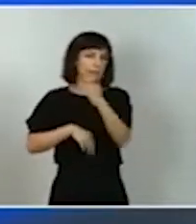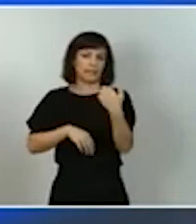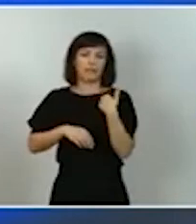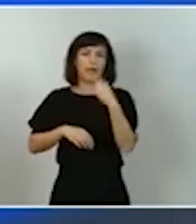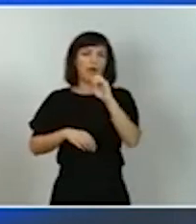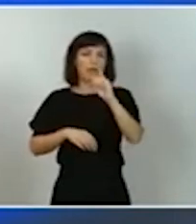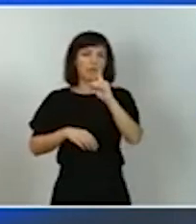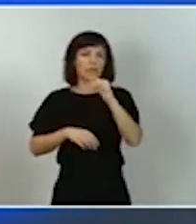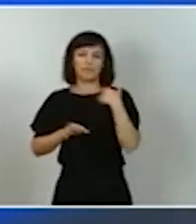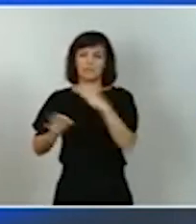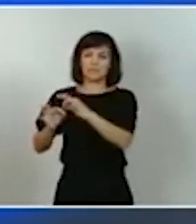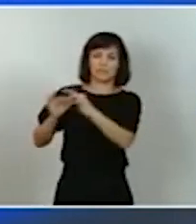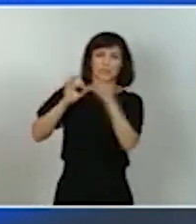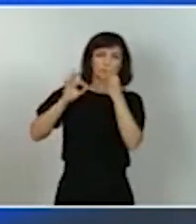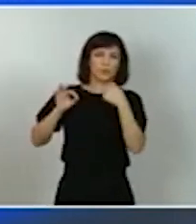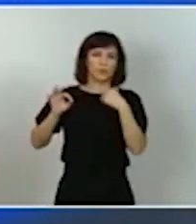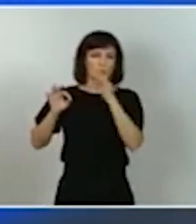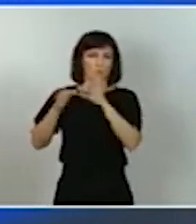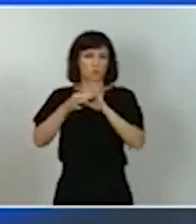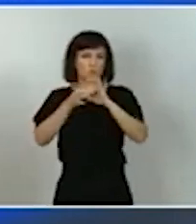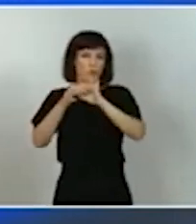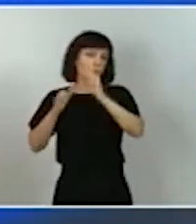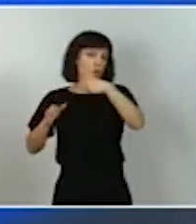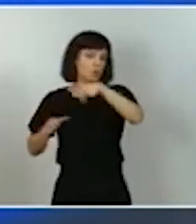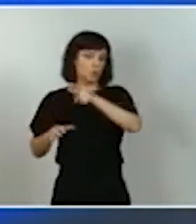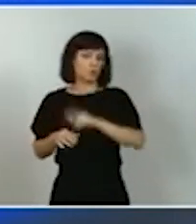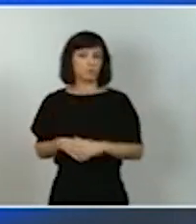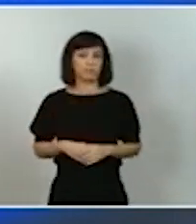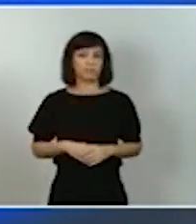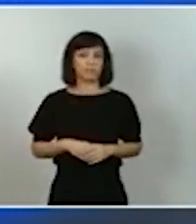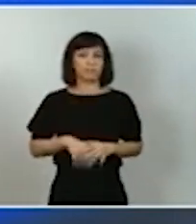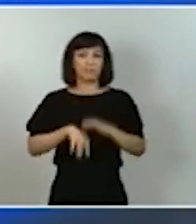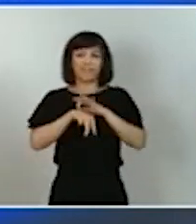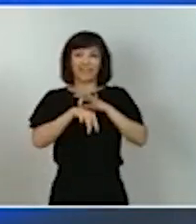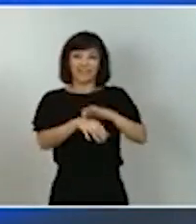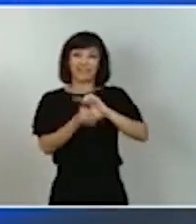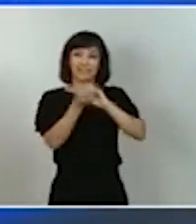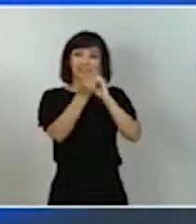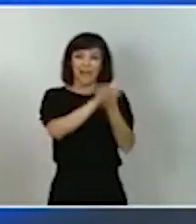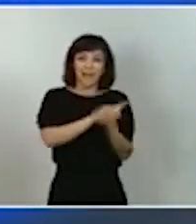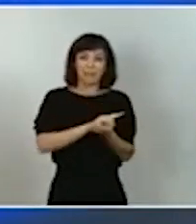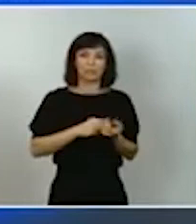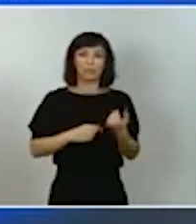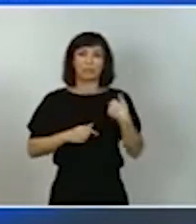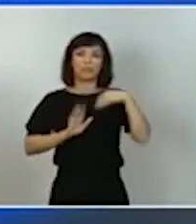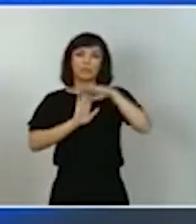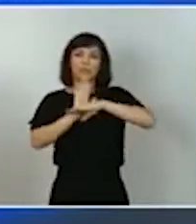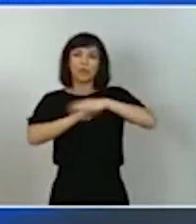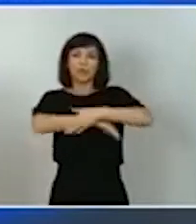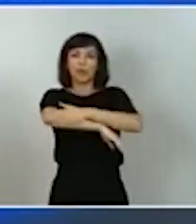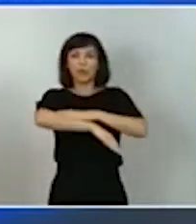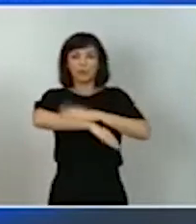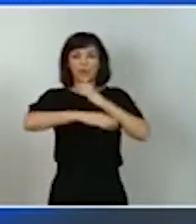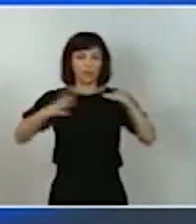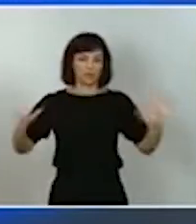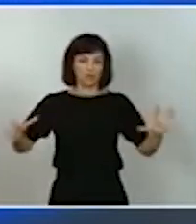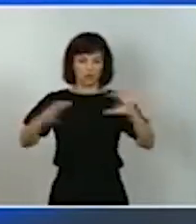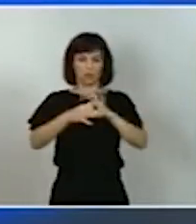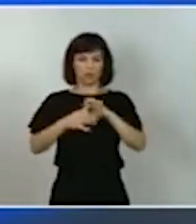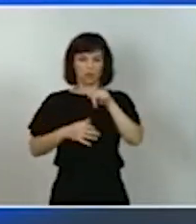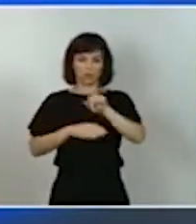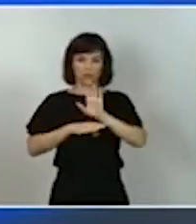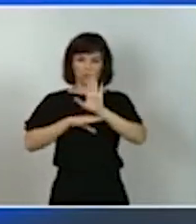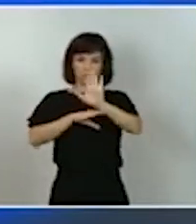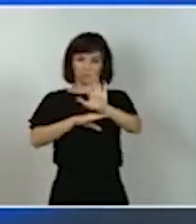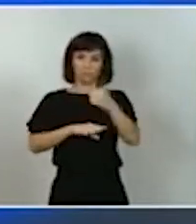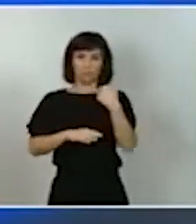Naciones Unidas, también en la Agenda del Cambio, en nuestro programa de Gobierno de coalición, con el que me presenté y conté con la